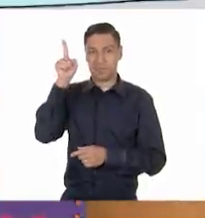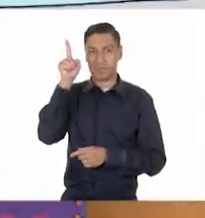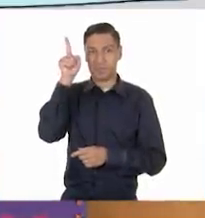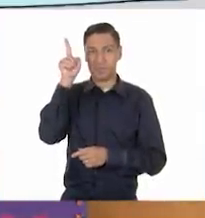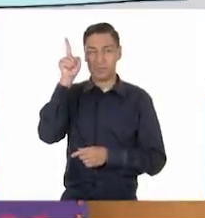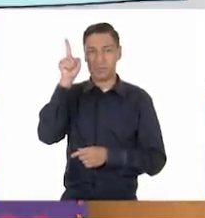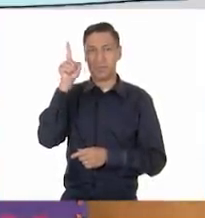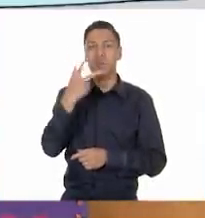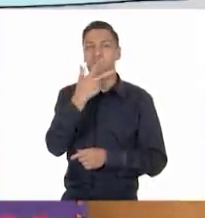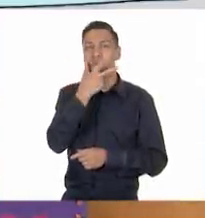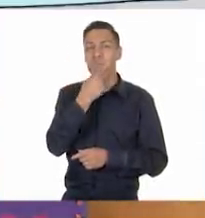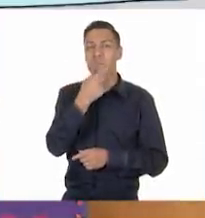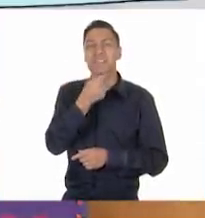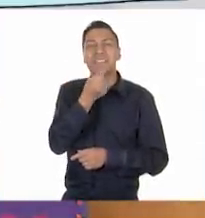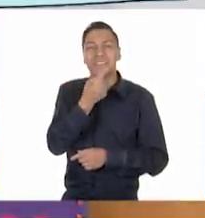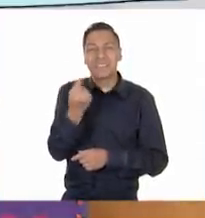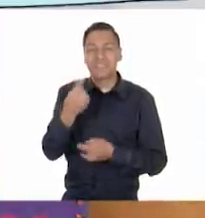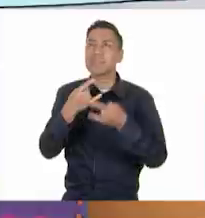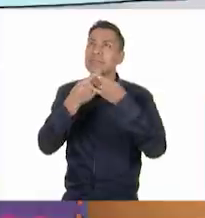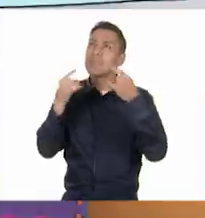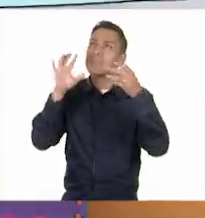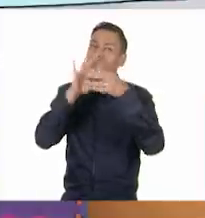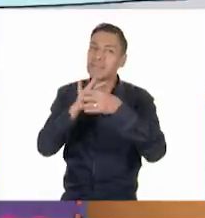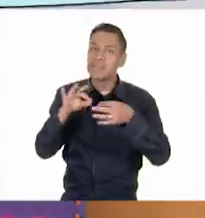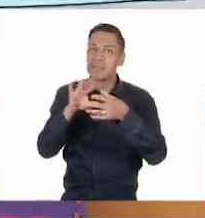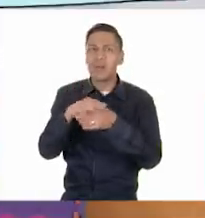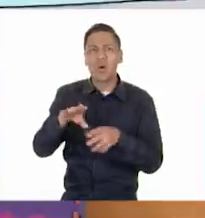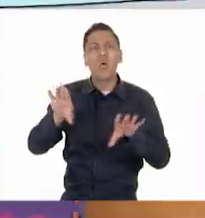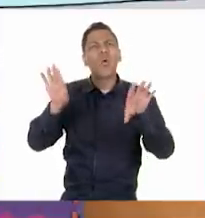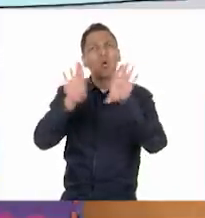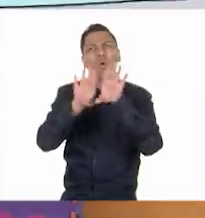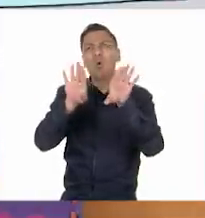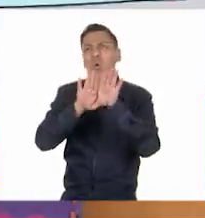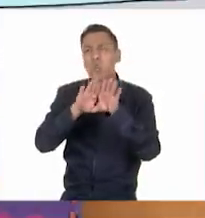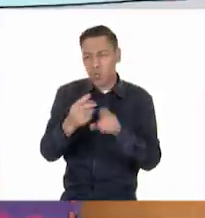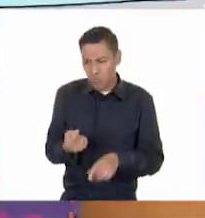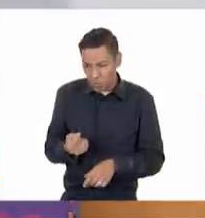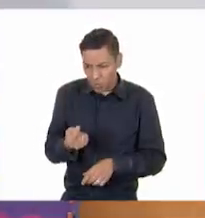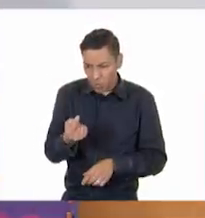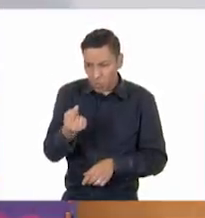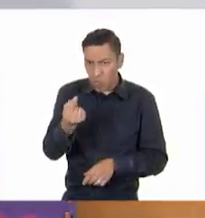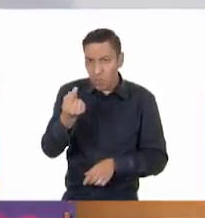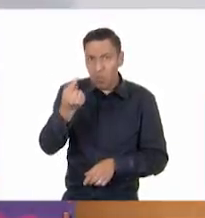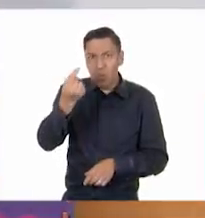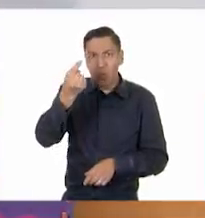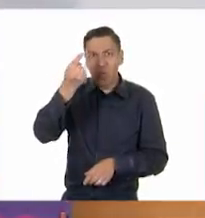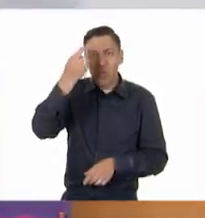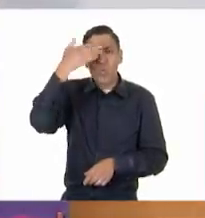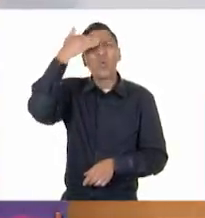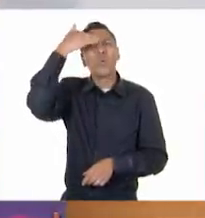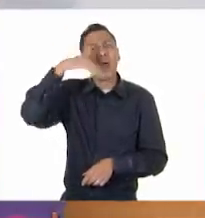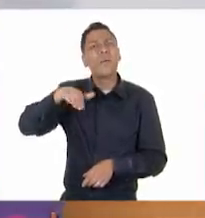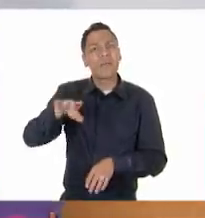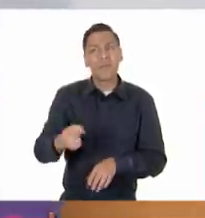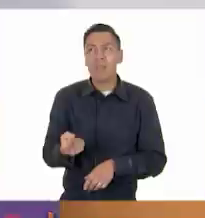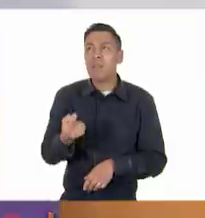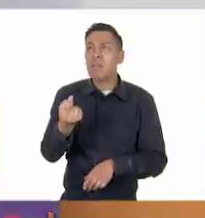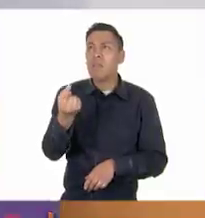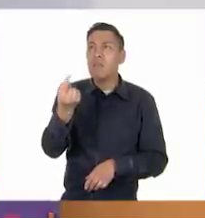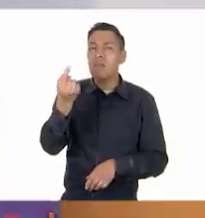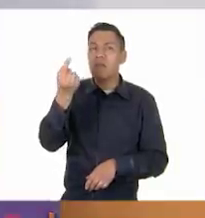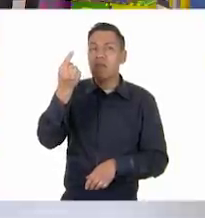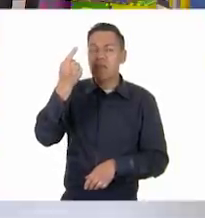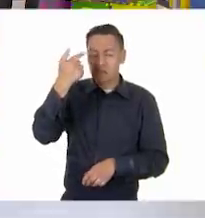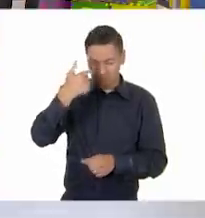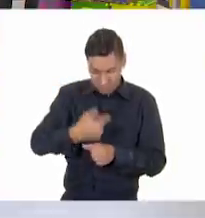protagonista de la historia que está creciendo? ¿Cómo lo supo? ¿Se dio cuenta en qué?